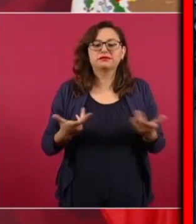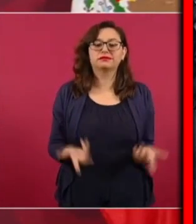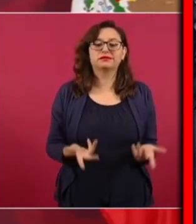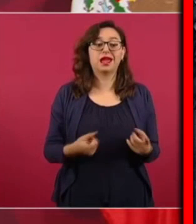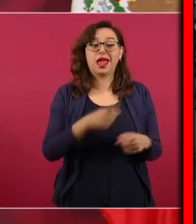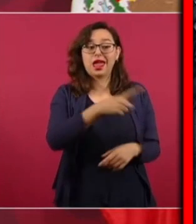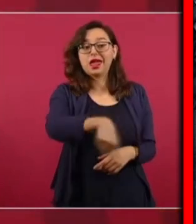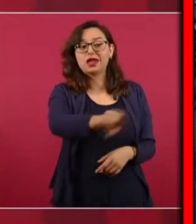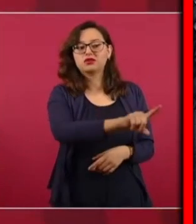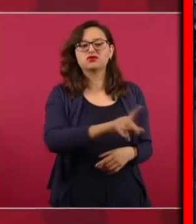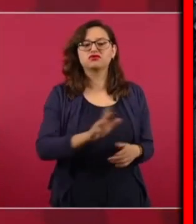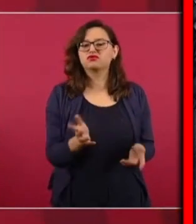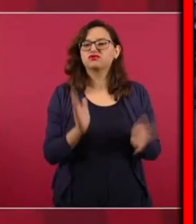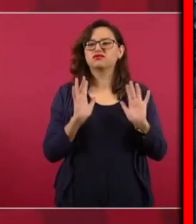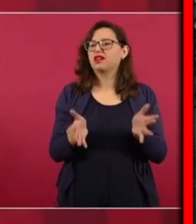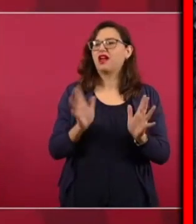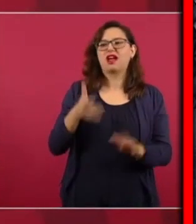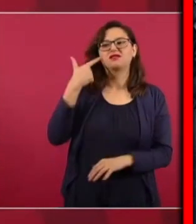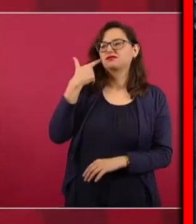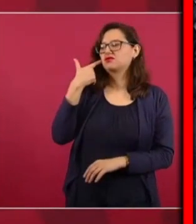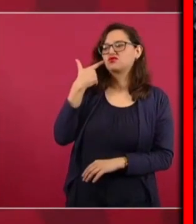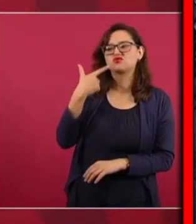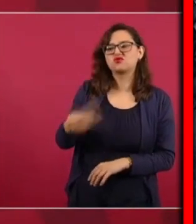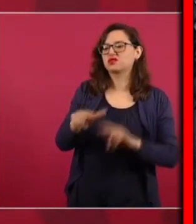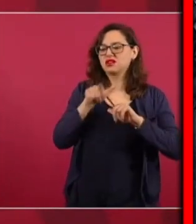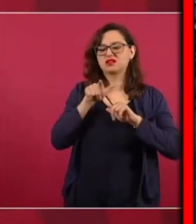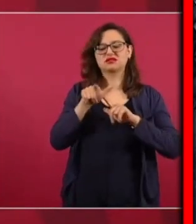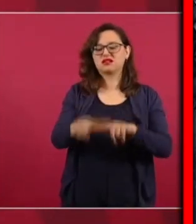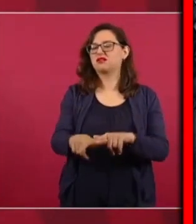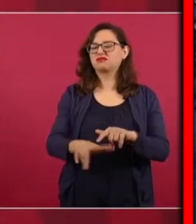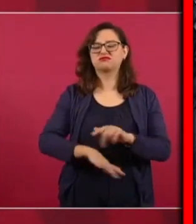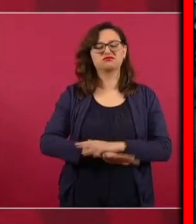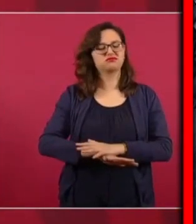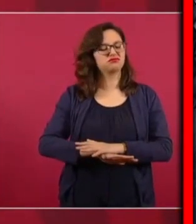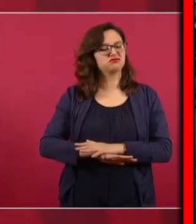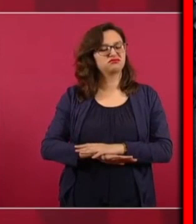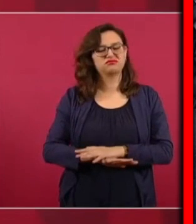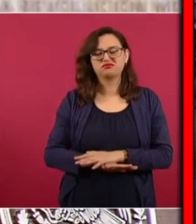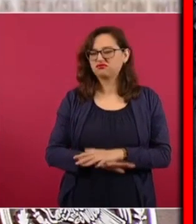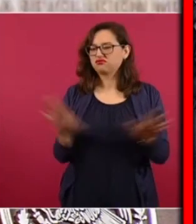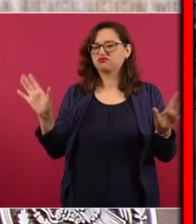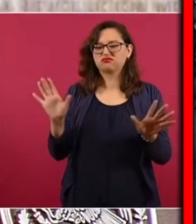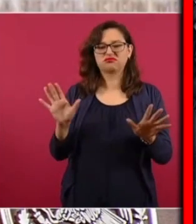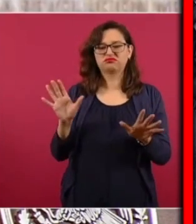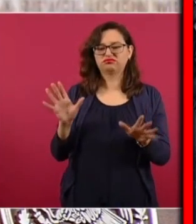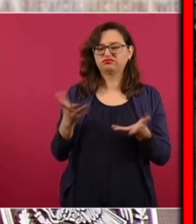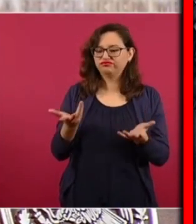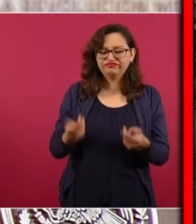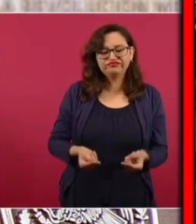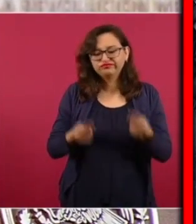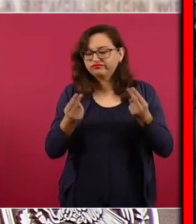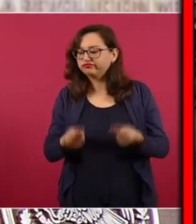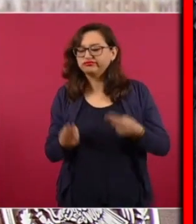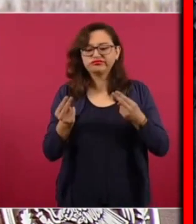de manera voluntaria como ya no les resulta negocio